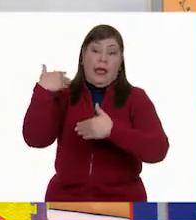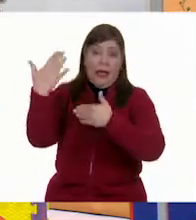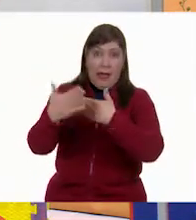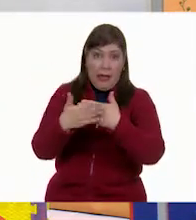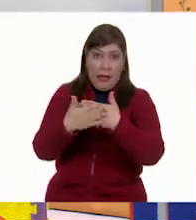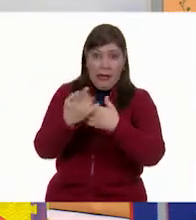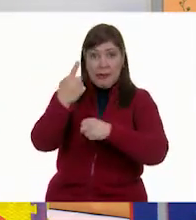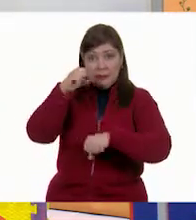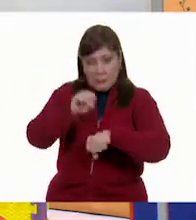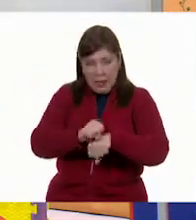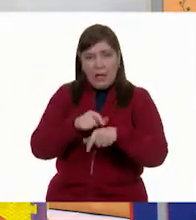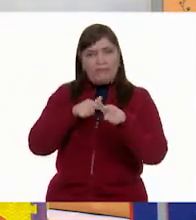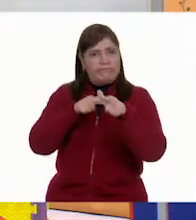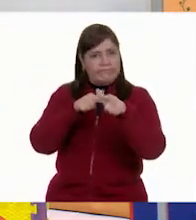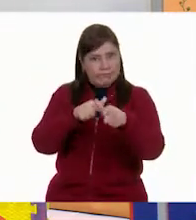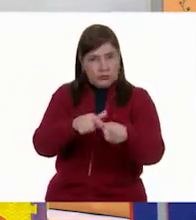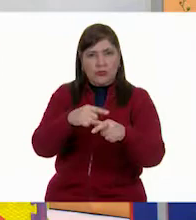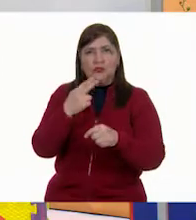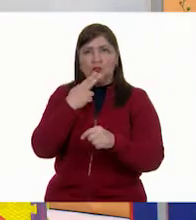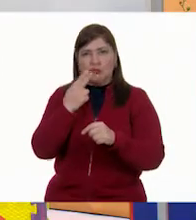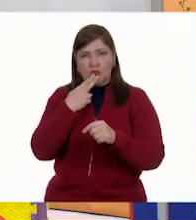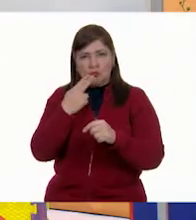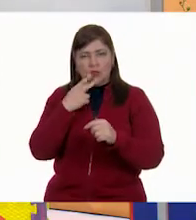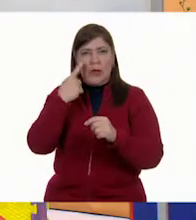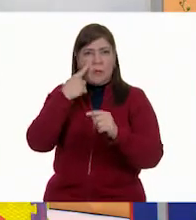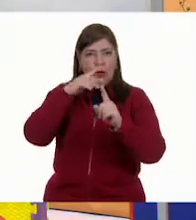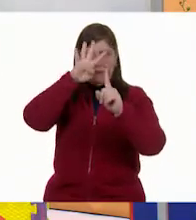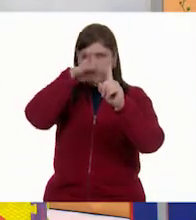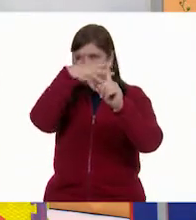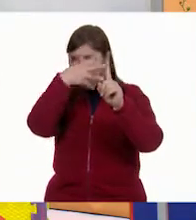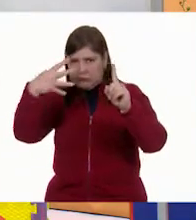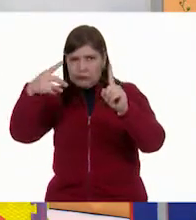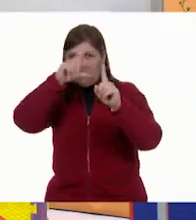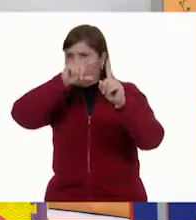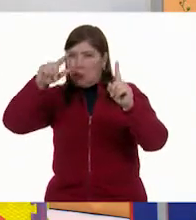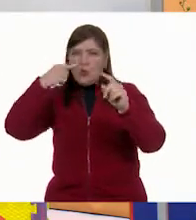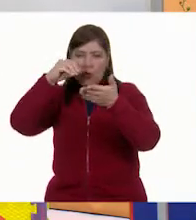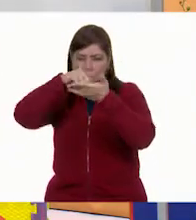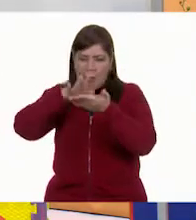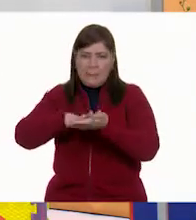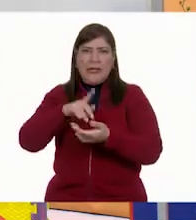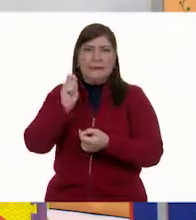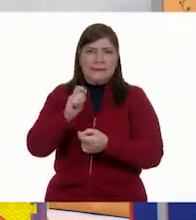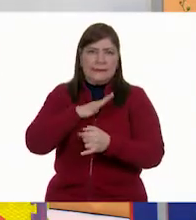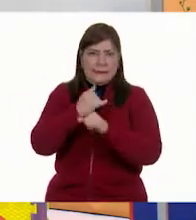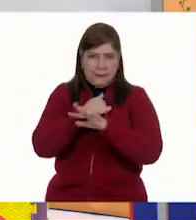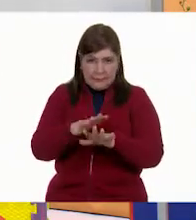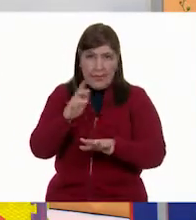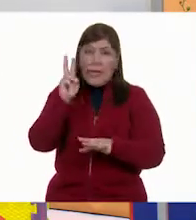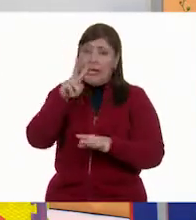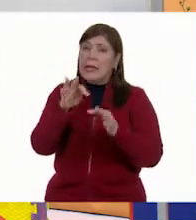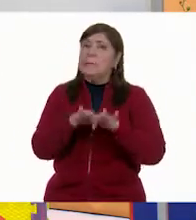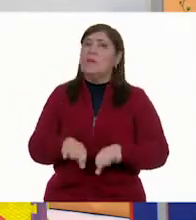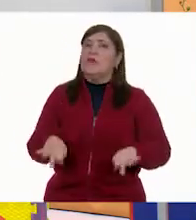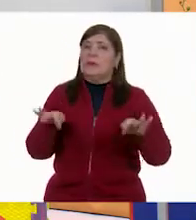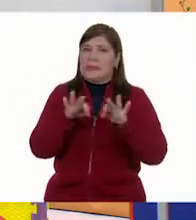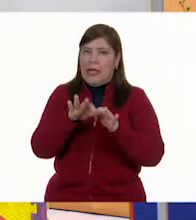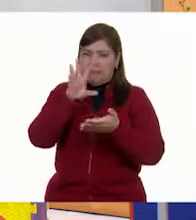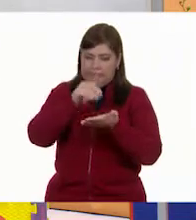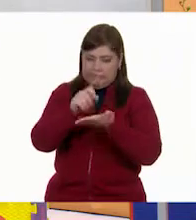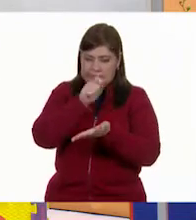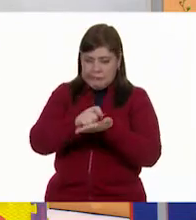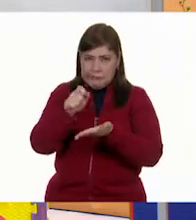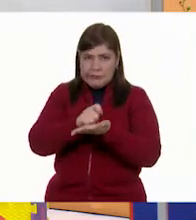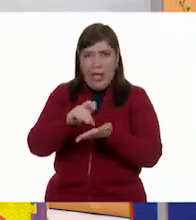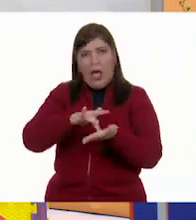continuemos trabajando con el uso de nuestras tablas de datos y las gráficas de barra. Por eso es muy importante tener nuestra información bien anotada en